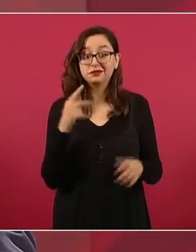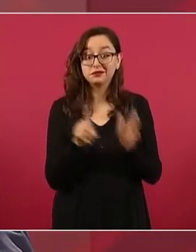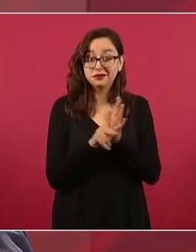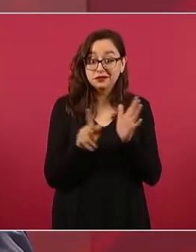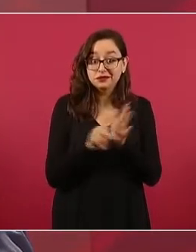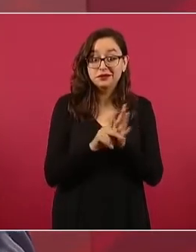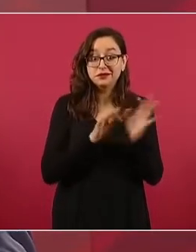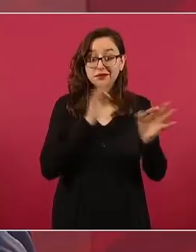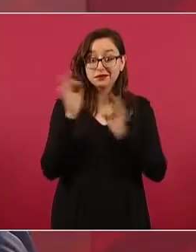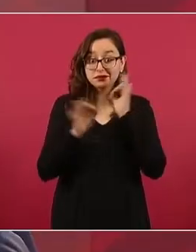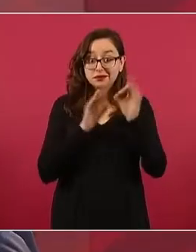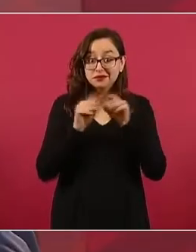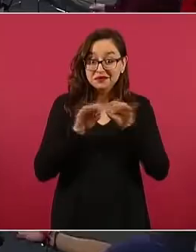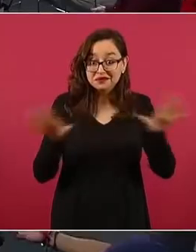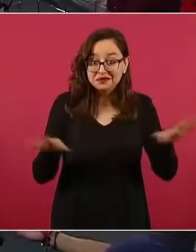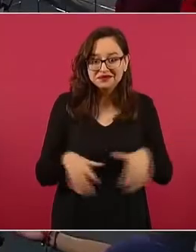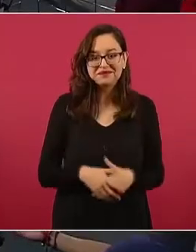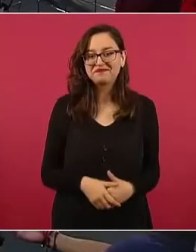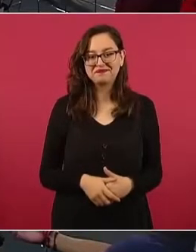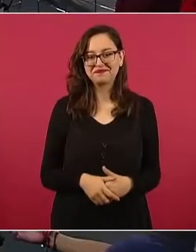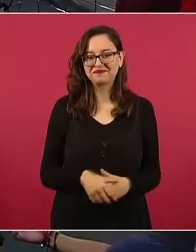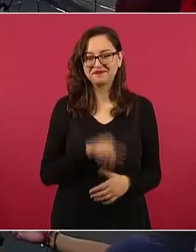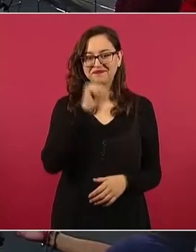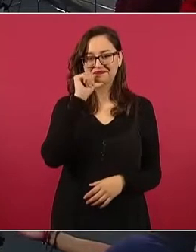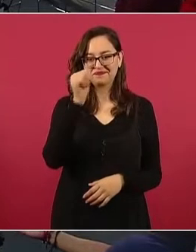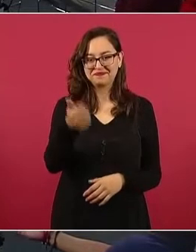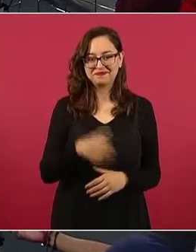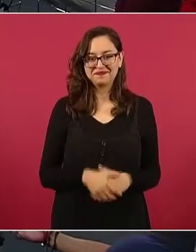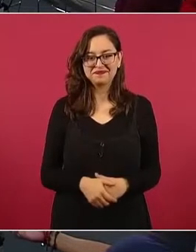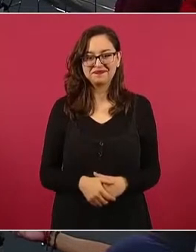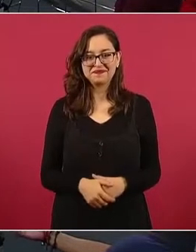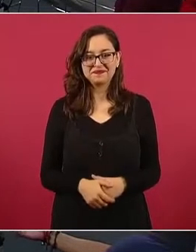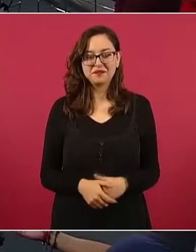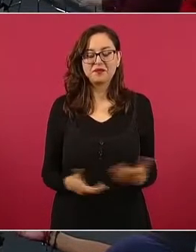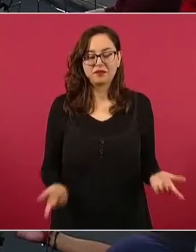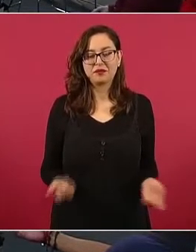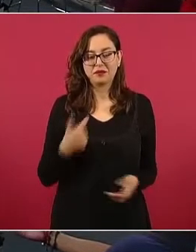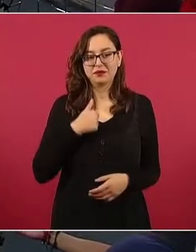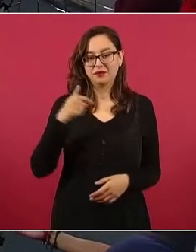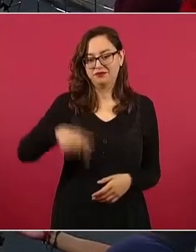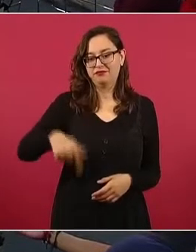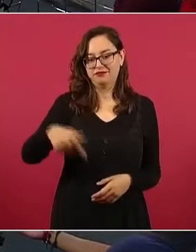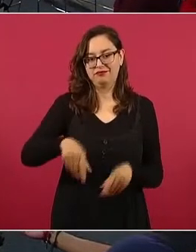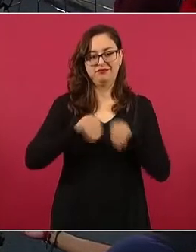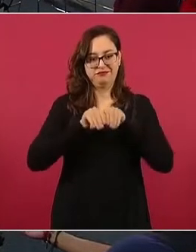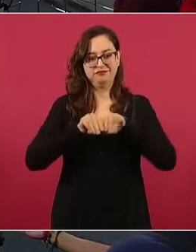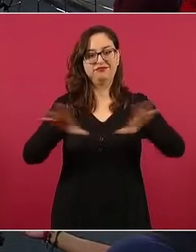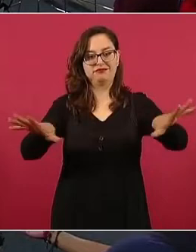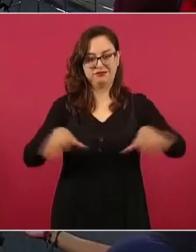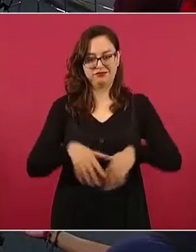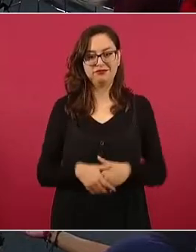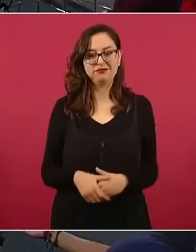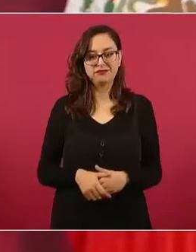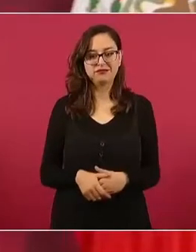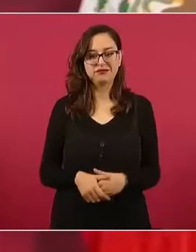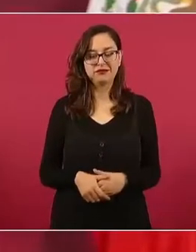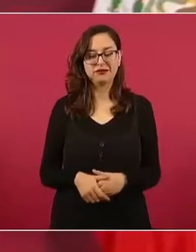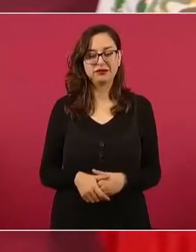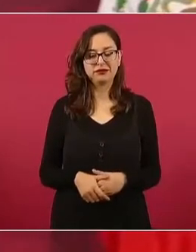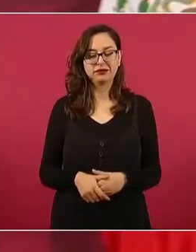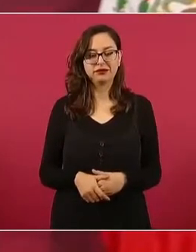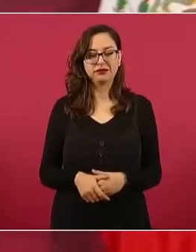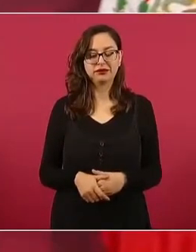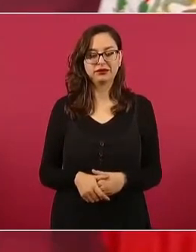Eso se los comento a ustedes aquí donde no nos escuchan y nos ven, en corto.